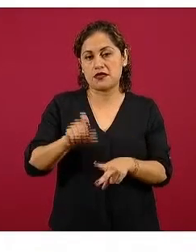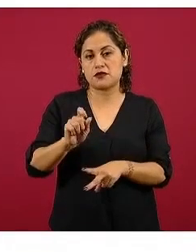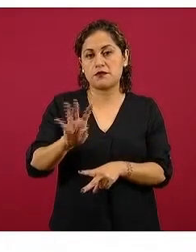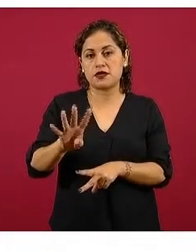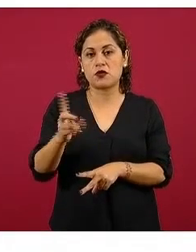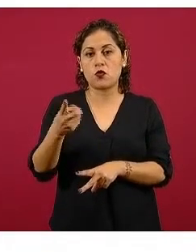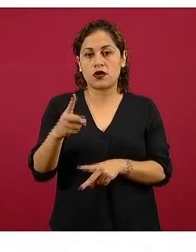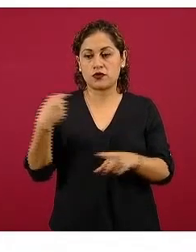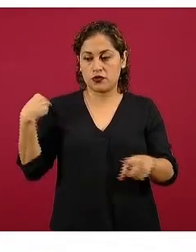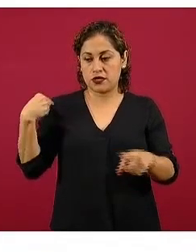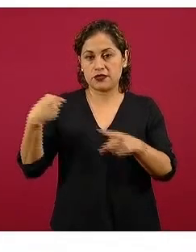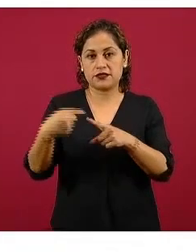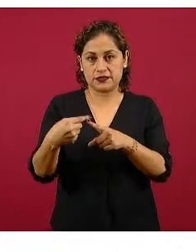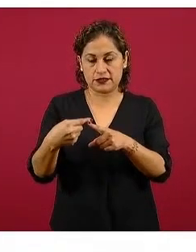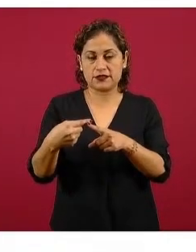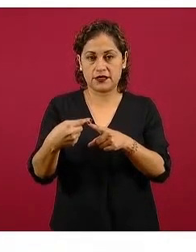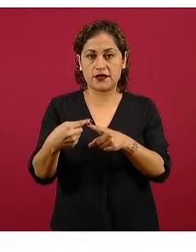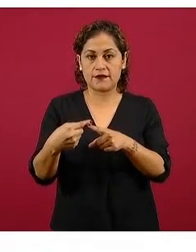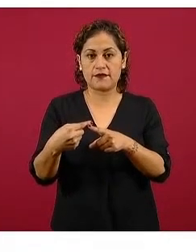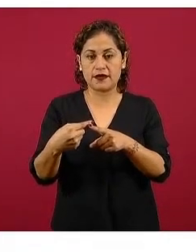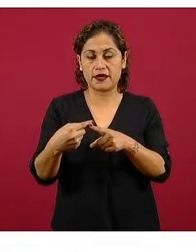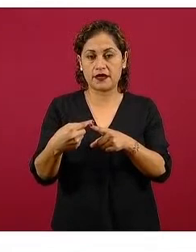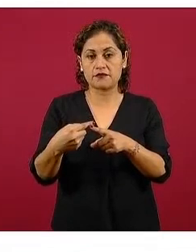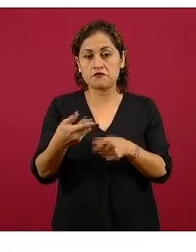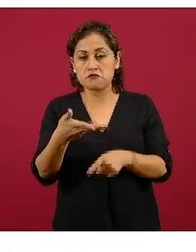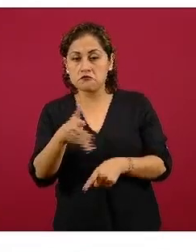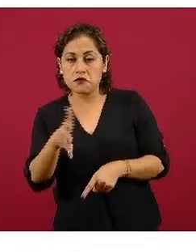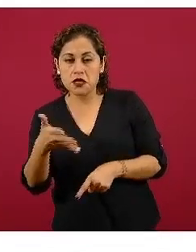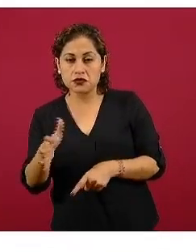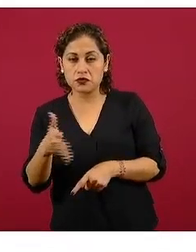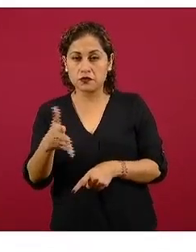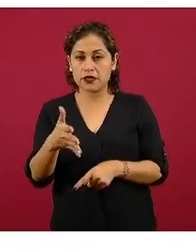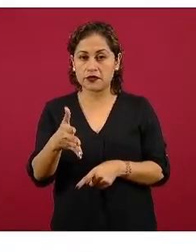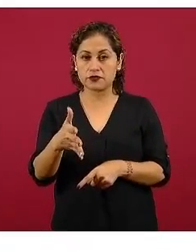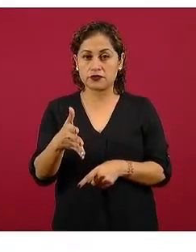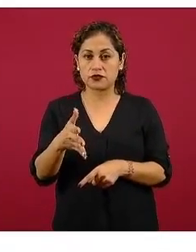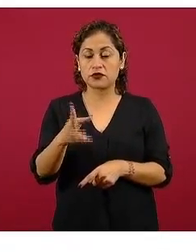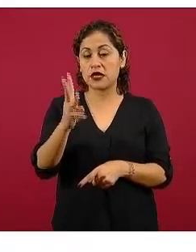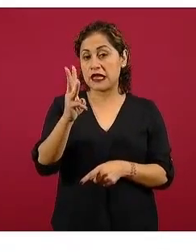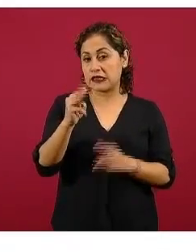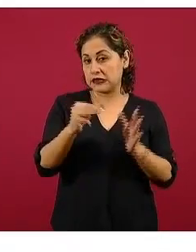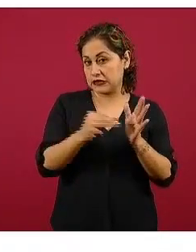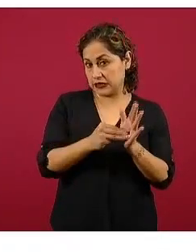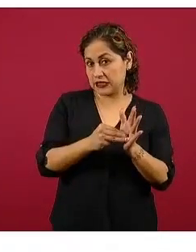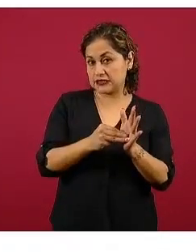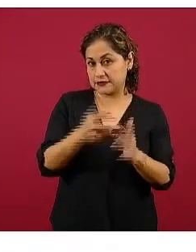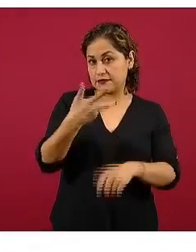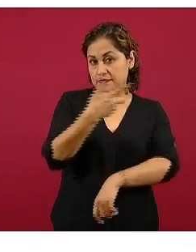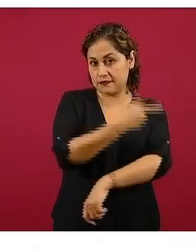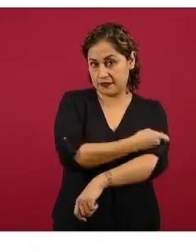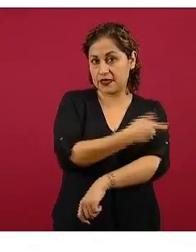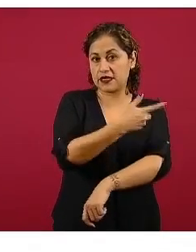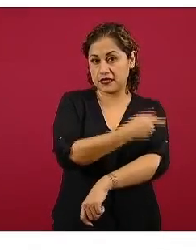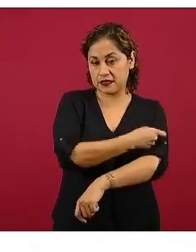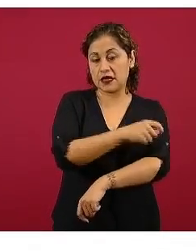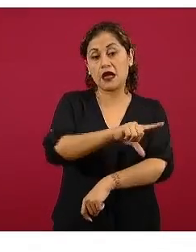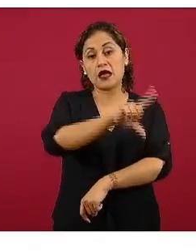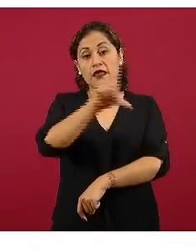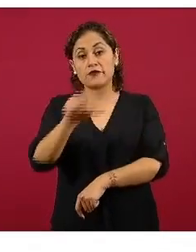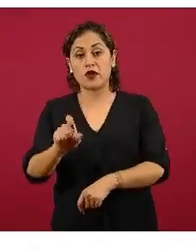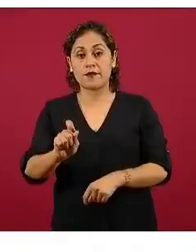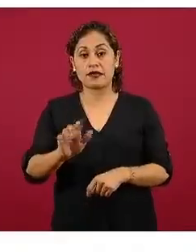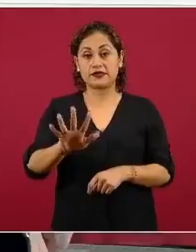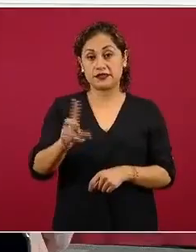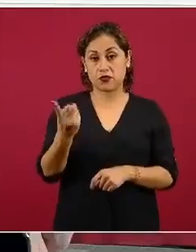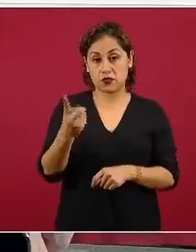con una primera fase de aproximadamente un poco menos de 3.000 dosis aplicadas. El segundo día,